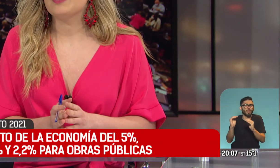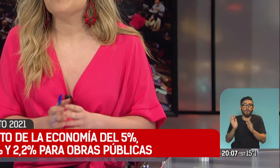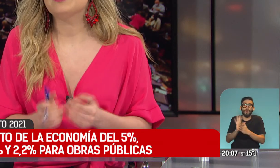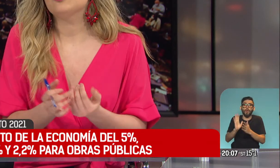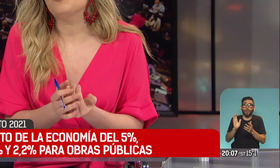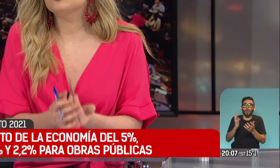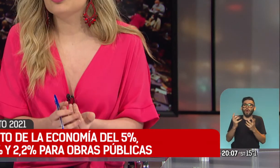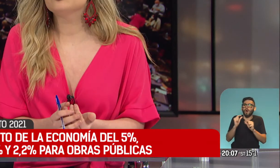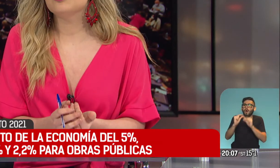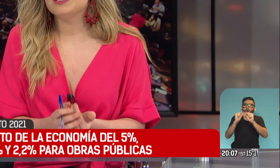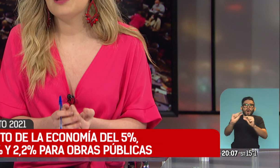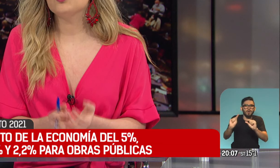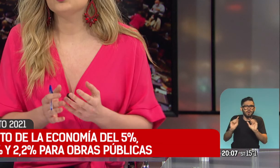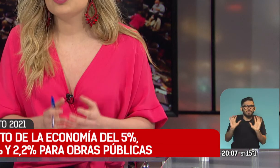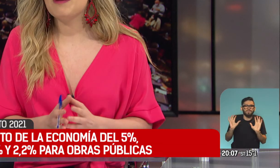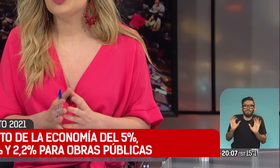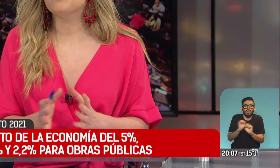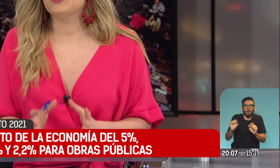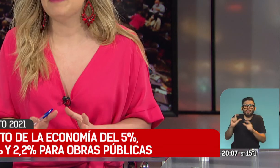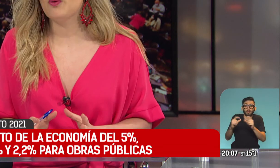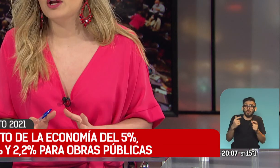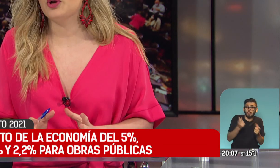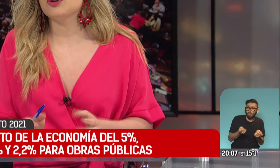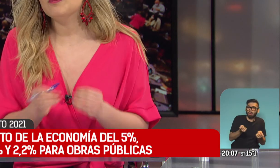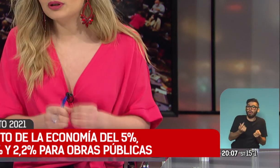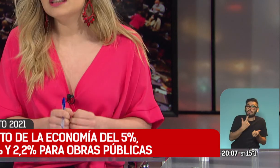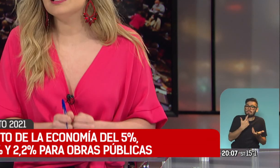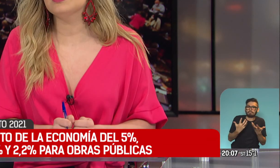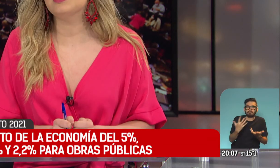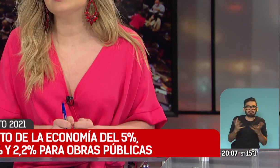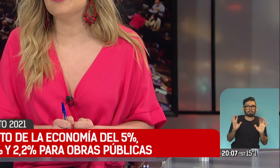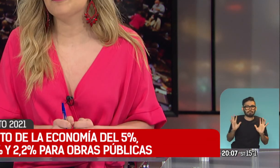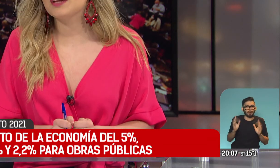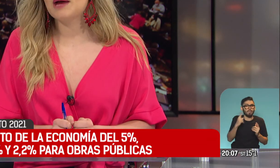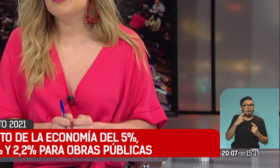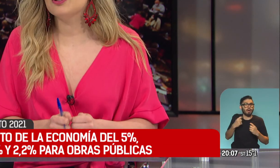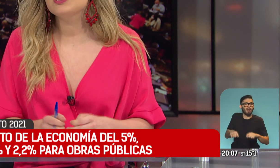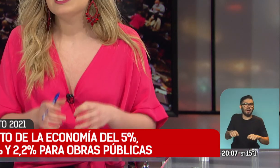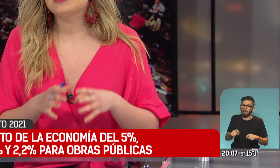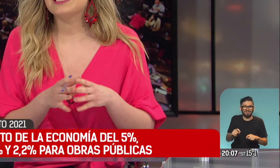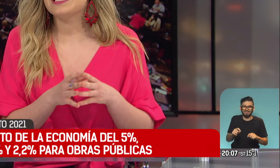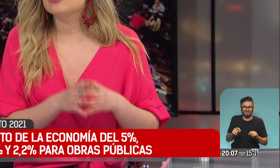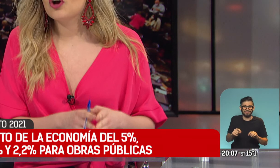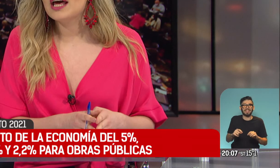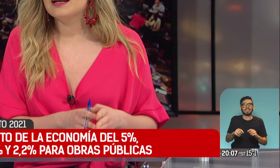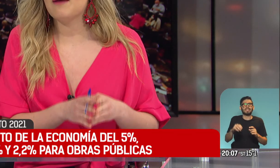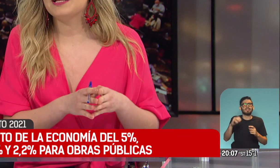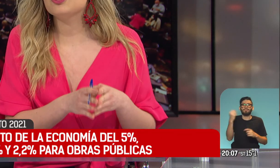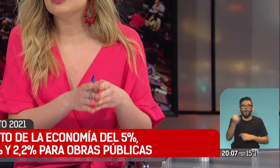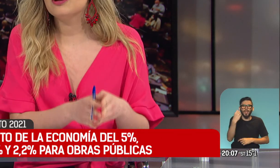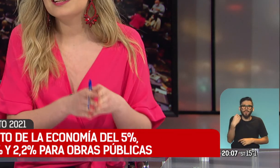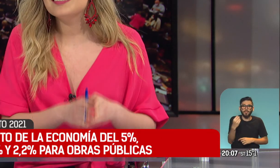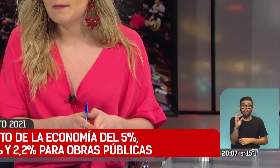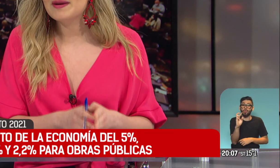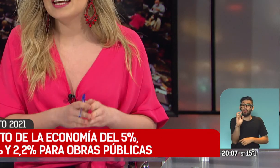actor dentro del mercado lo sepa y no pueda especular con eso. Lo importante, Gaby, perdón, es que el dólar, la